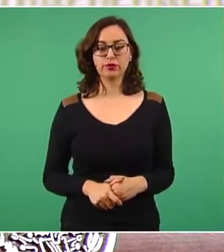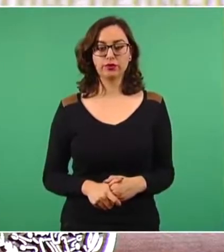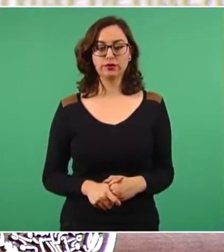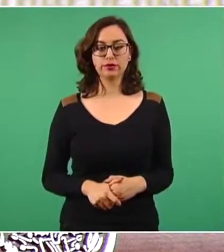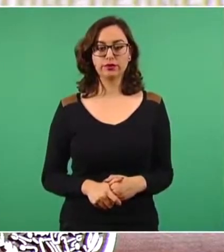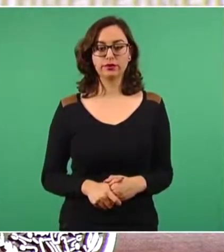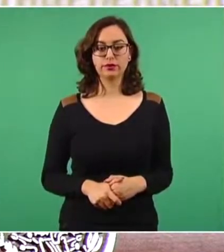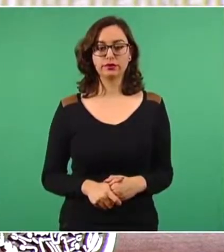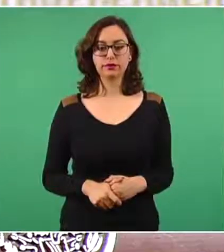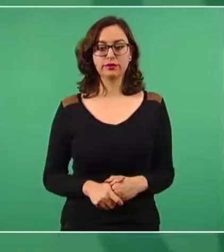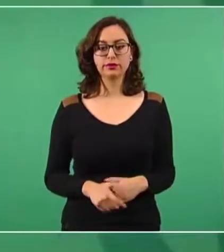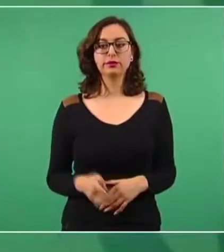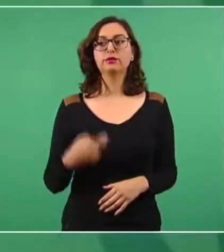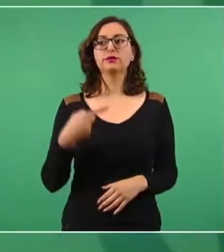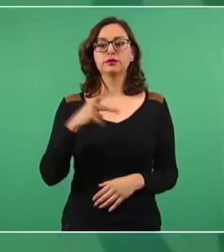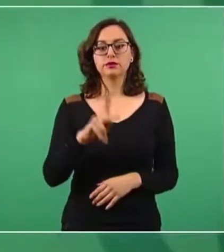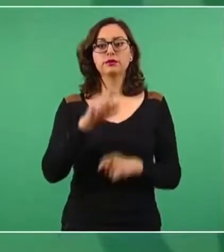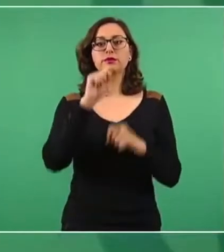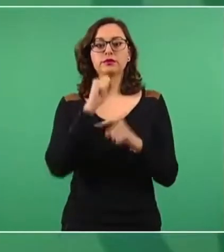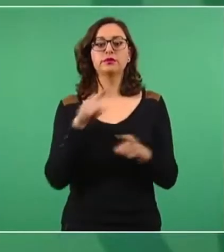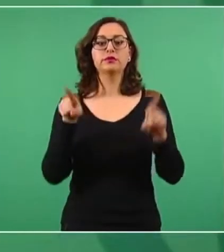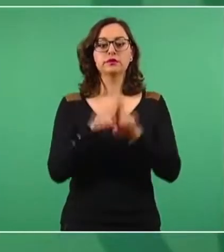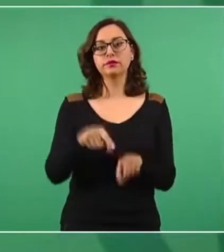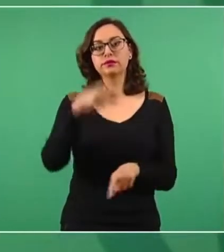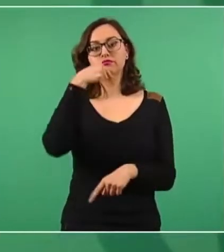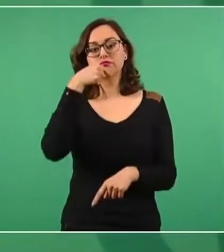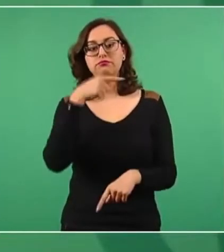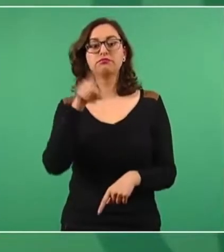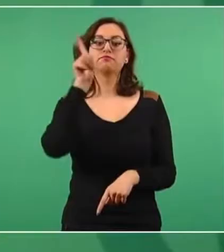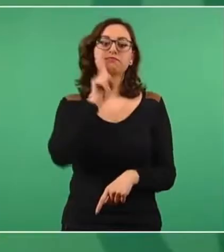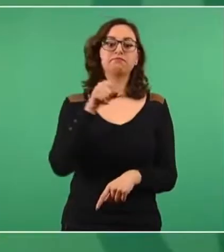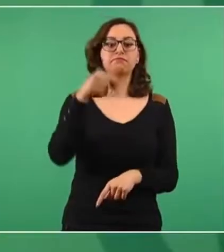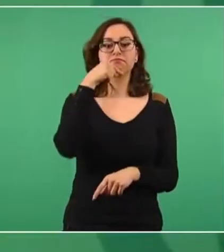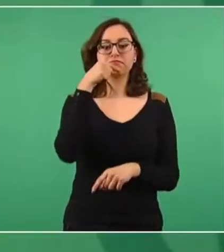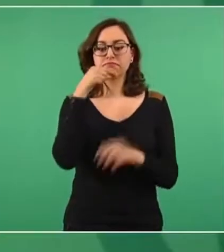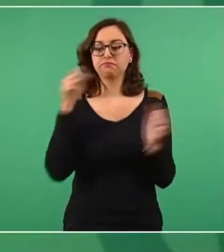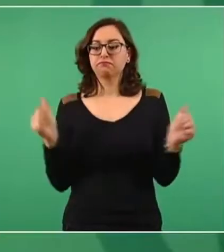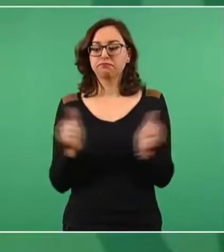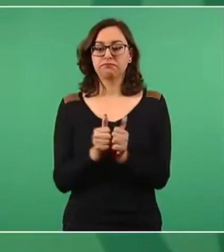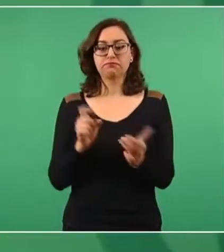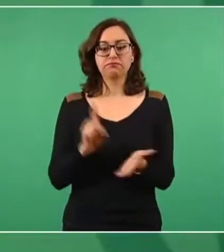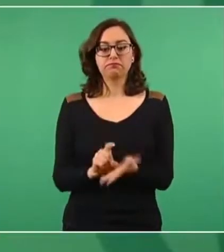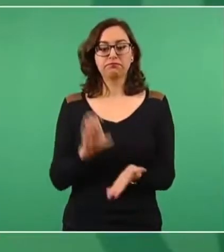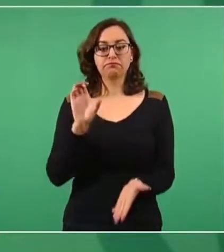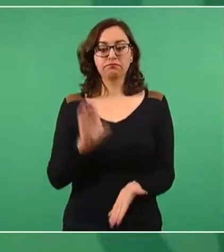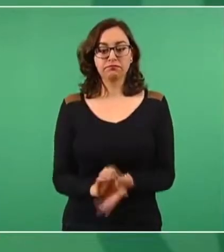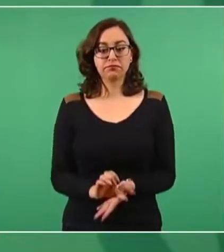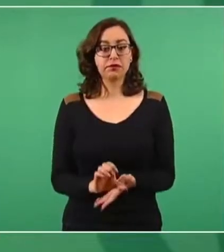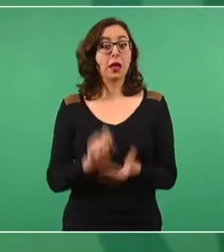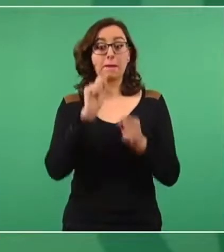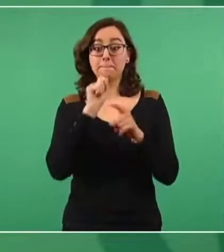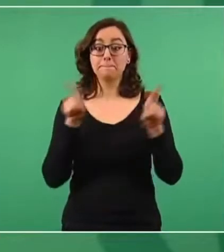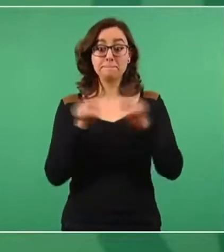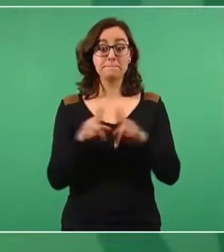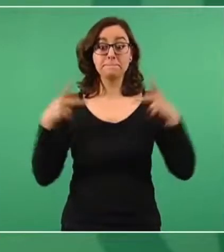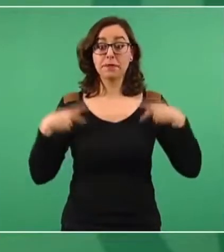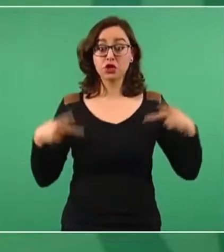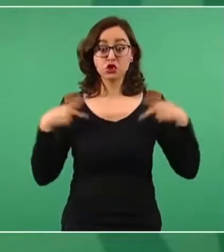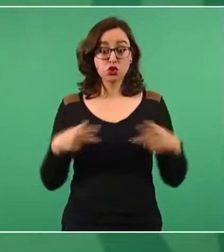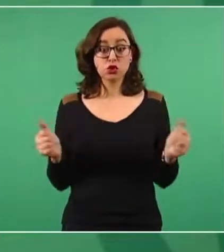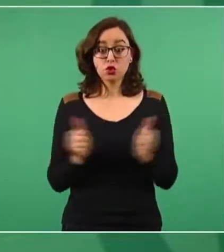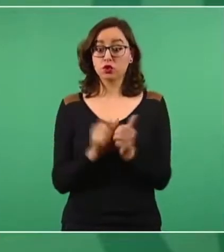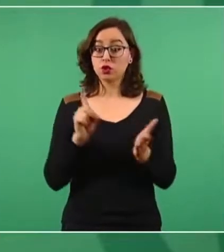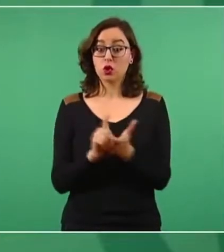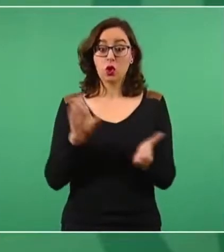Pero así también las niñas, los niños con discapacidad y todos los discapacitados. Porque